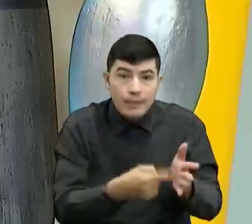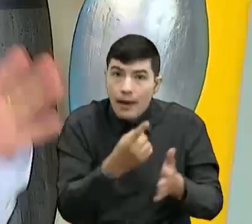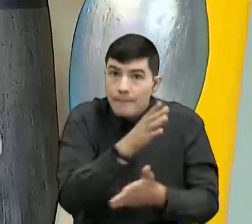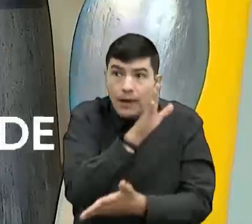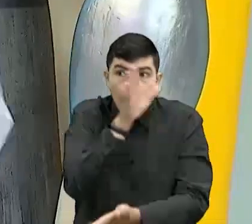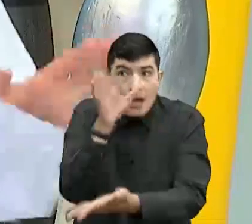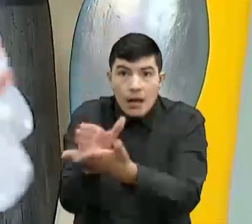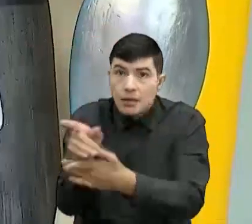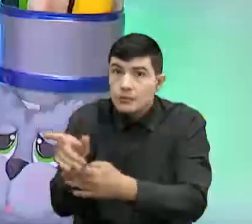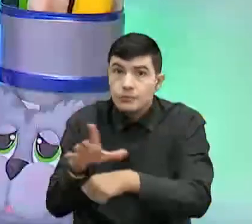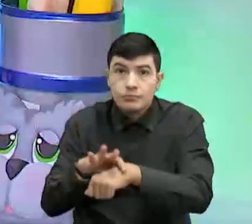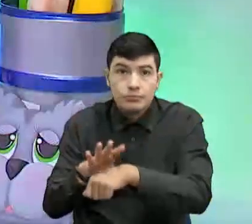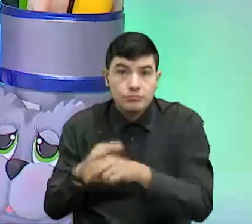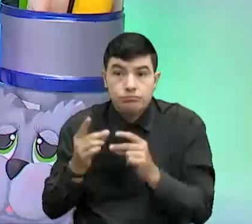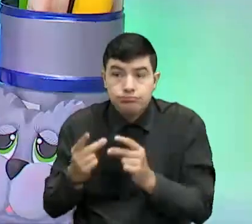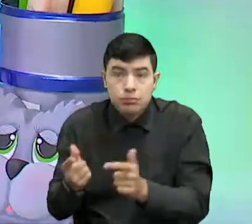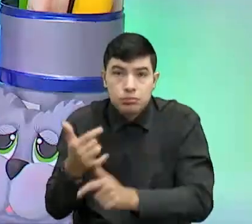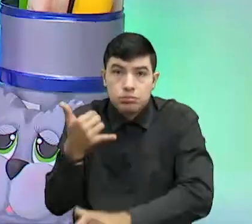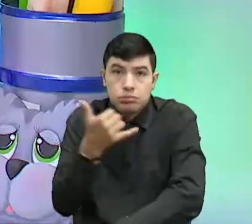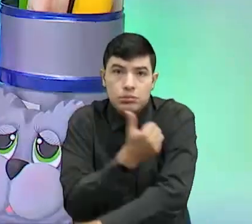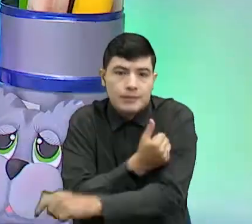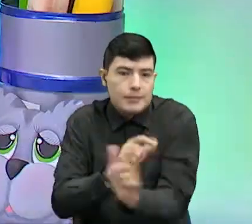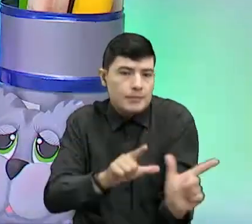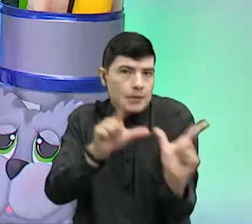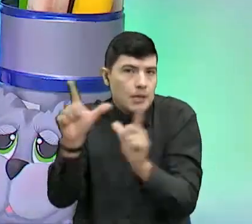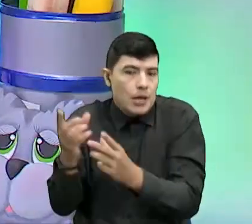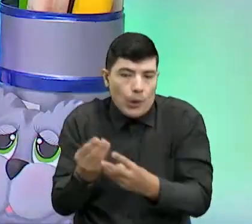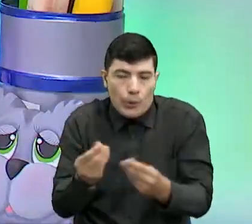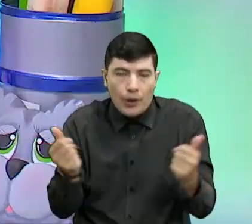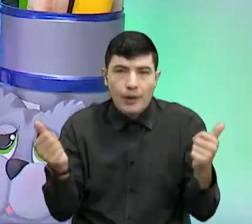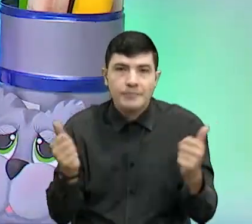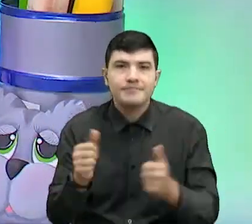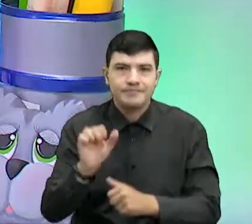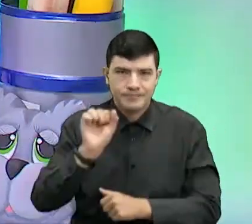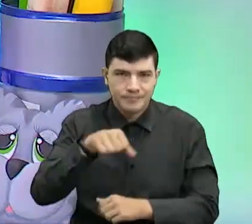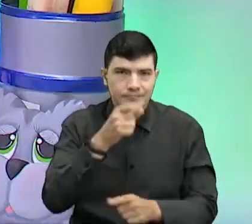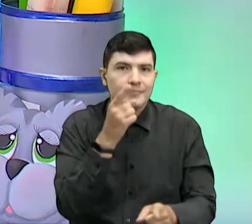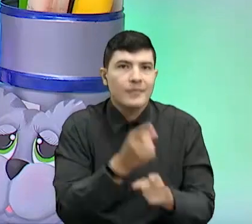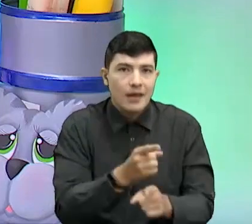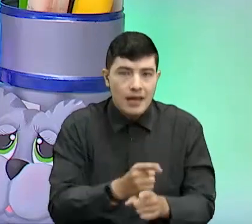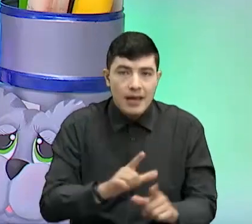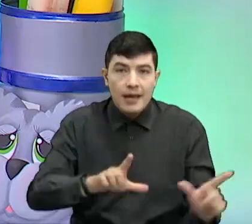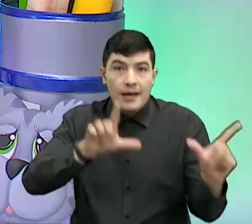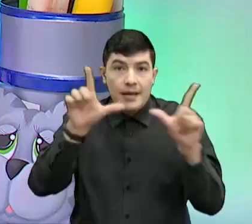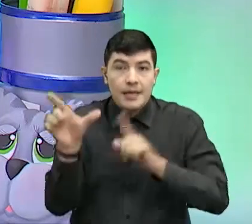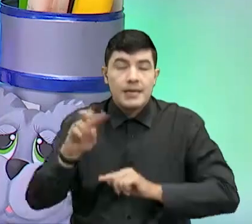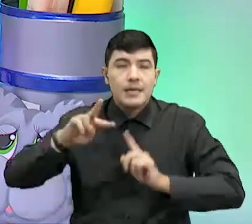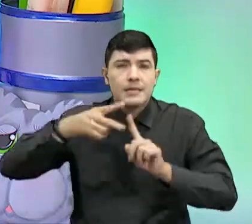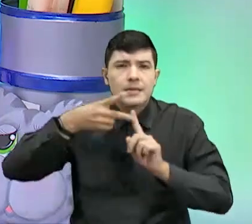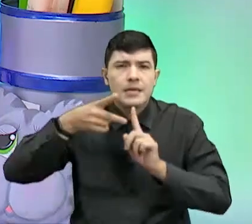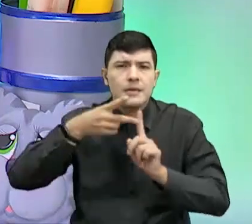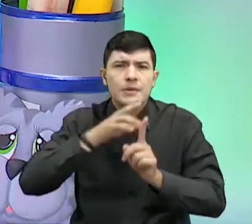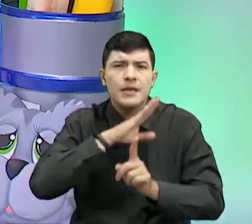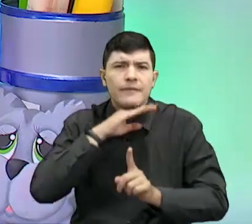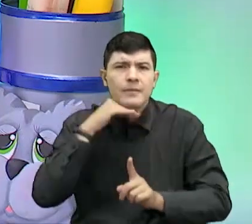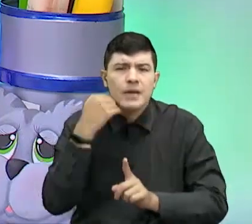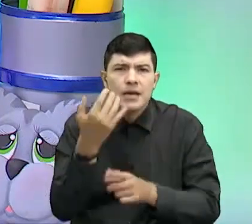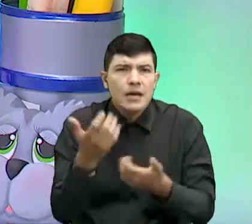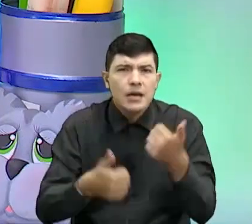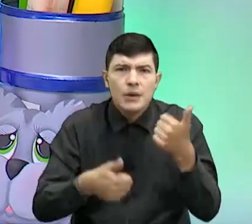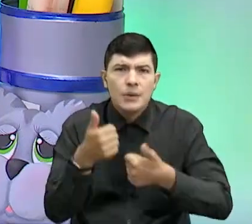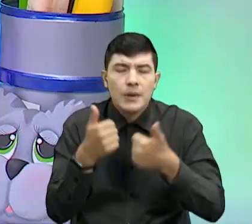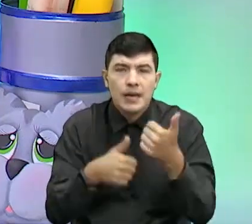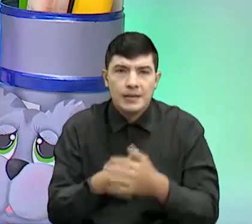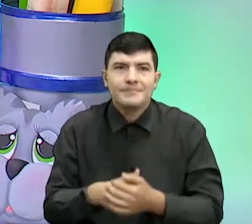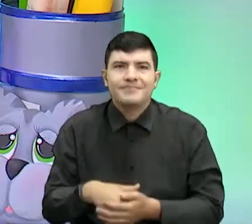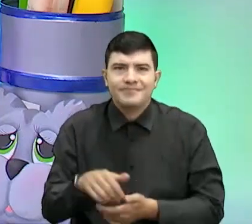que les apliquen la vacuna y listo. Así es. Listo. Vamos a ver la segunda. Otra enfermedad, esa que estabas hablando ahorita. ¿La varicela? La